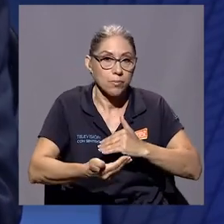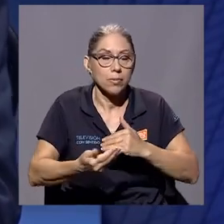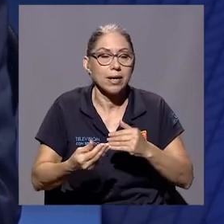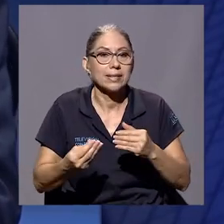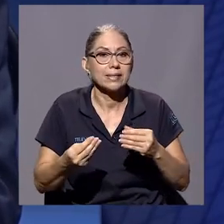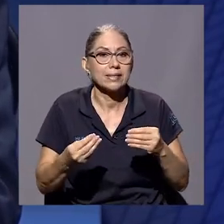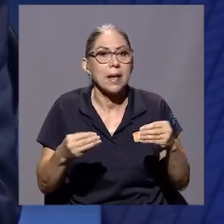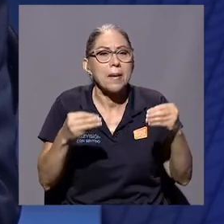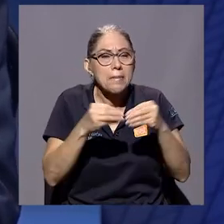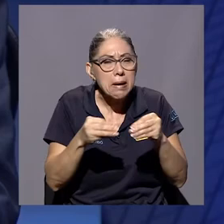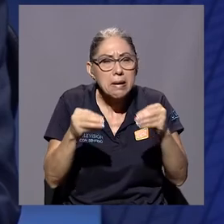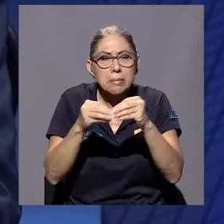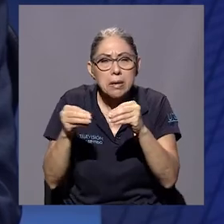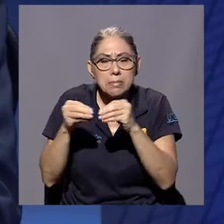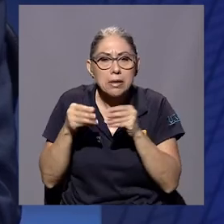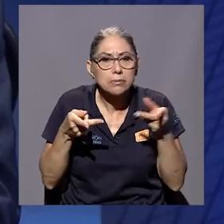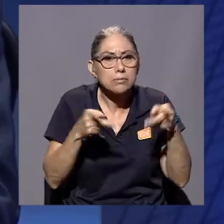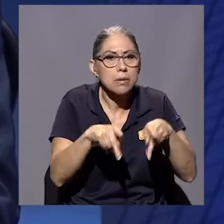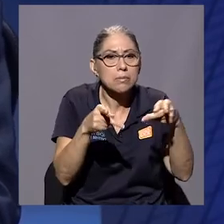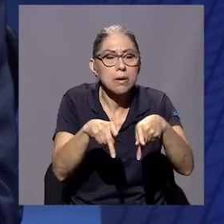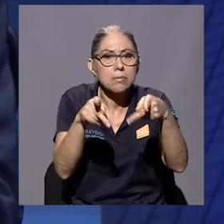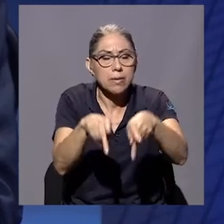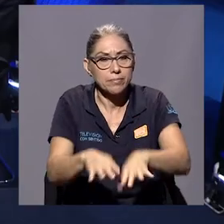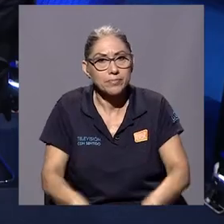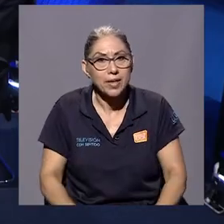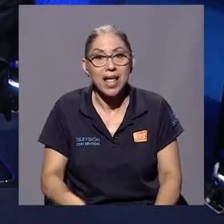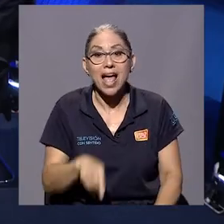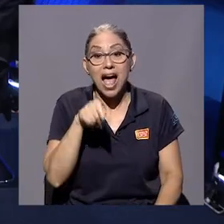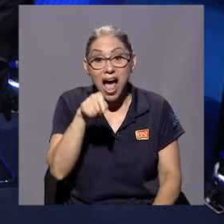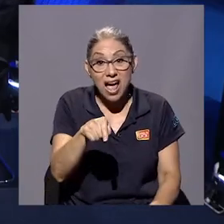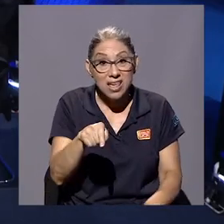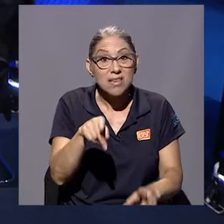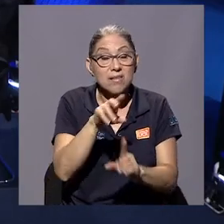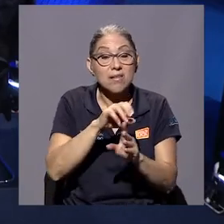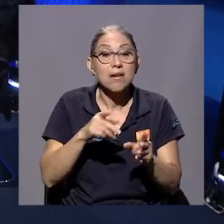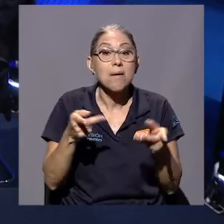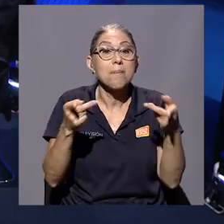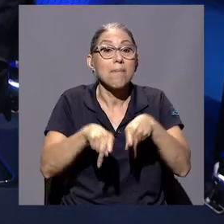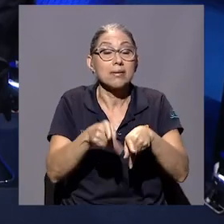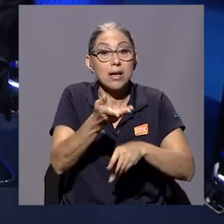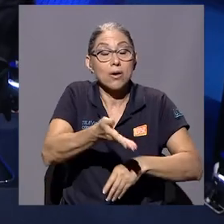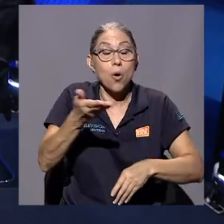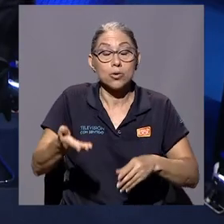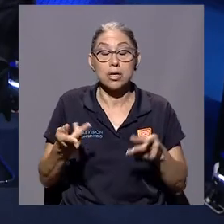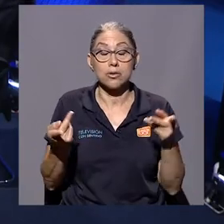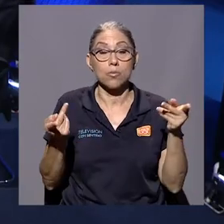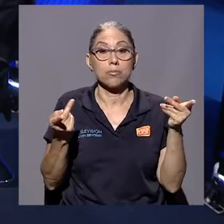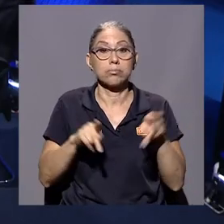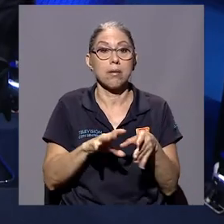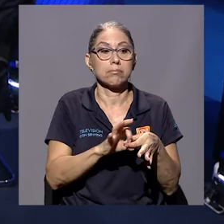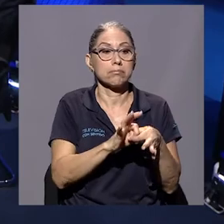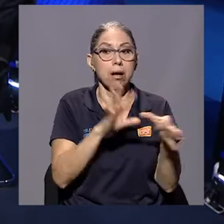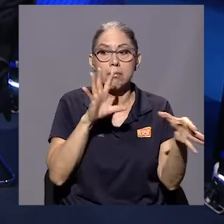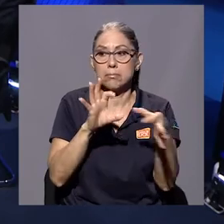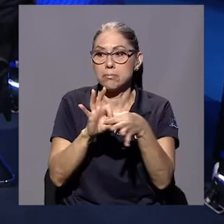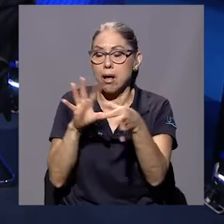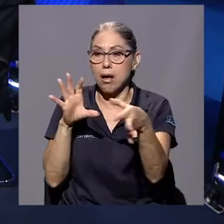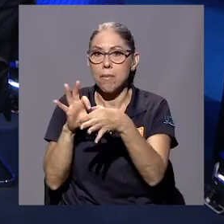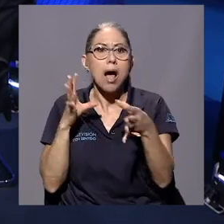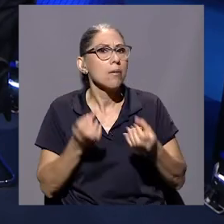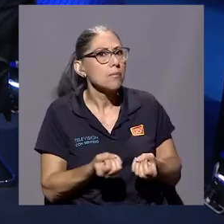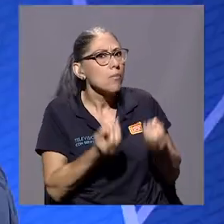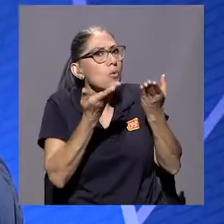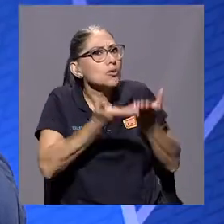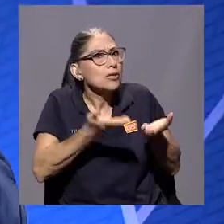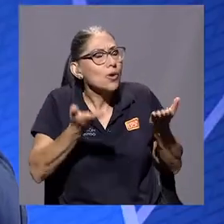ese secuestro. Tienen aristas imprevistas. Hay demasiadas cosas imprevistas. Esa una de las cosas que me llama